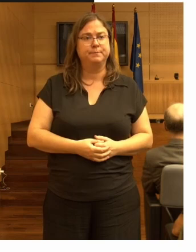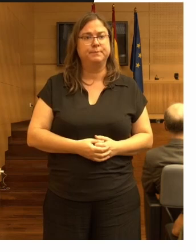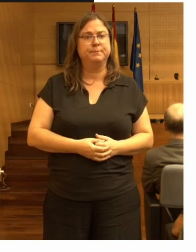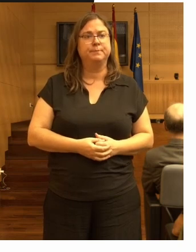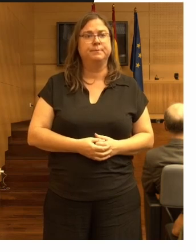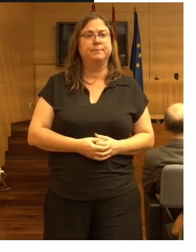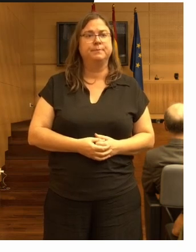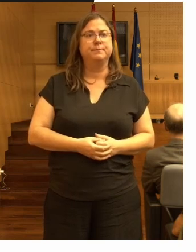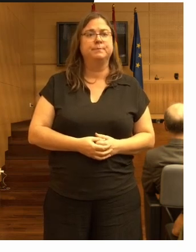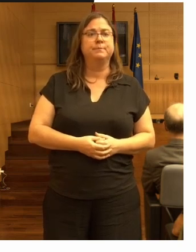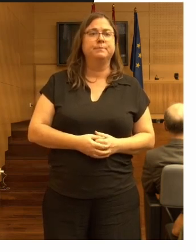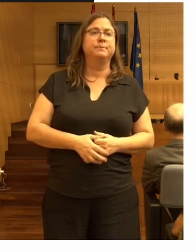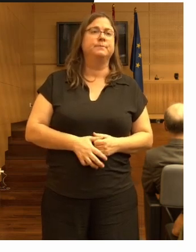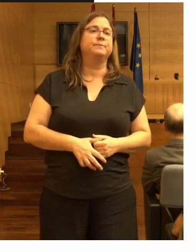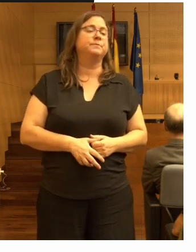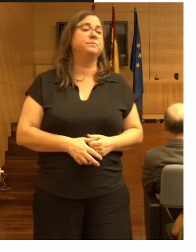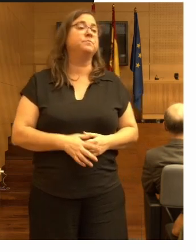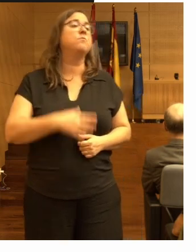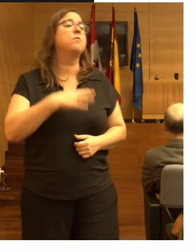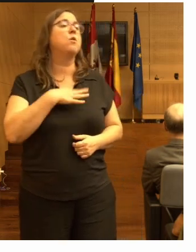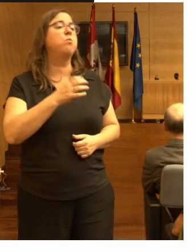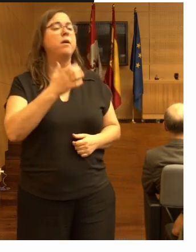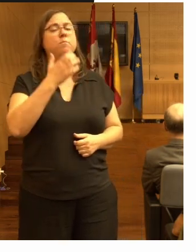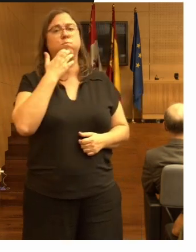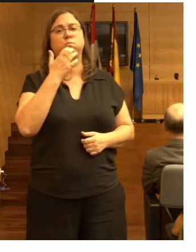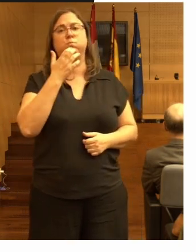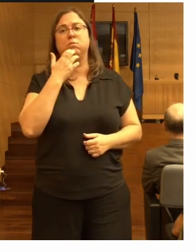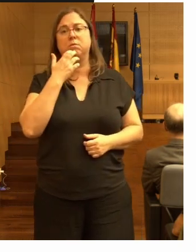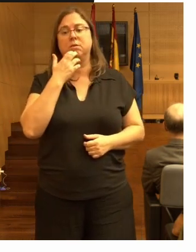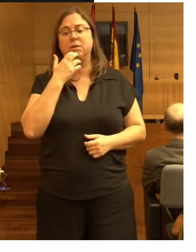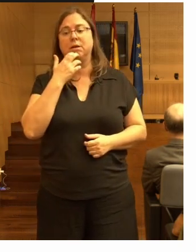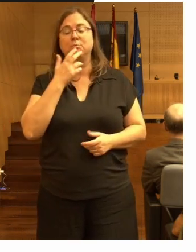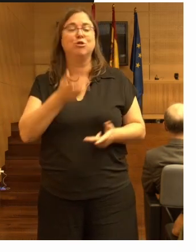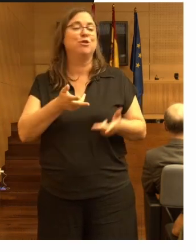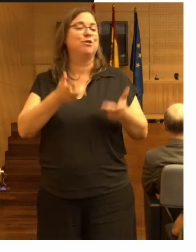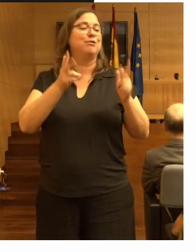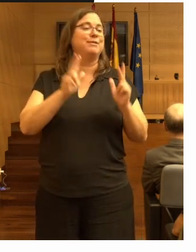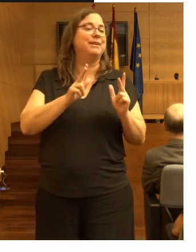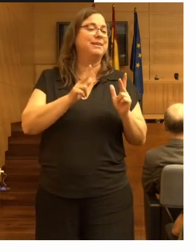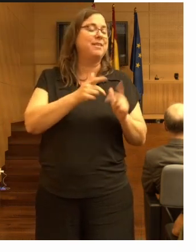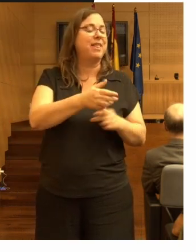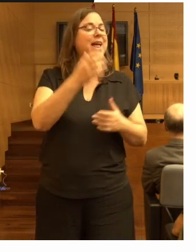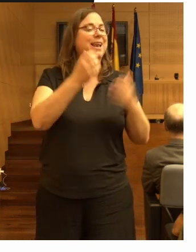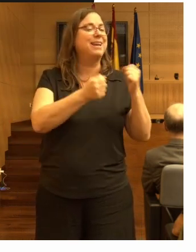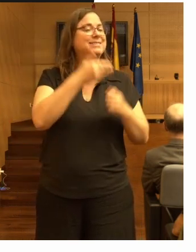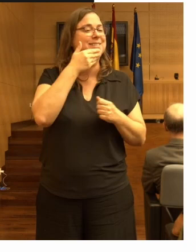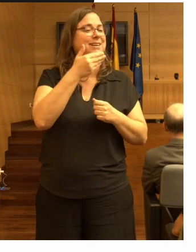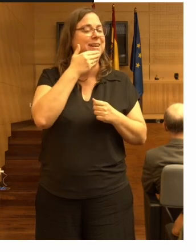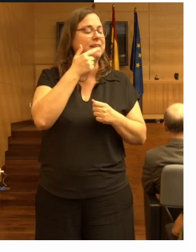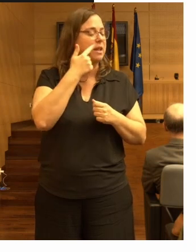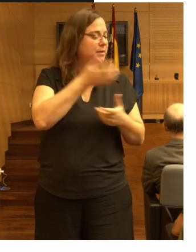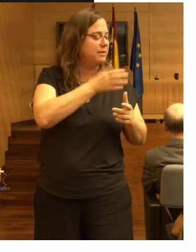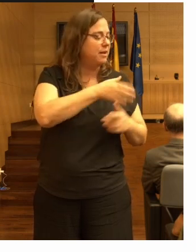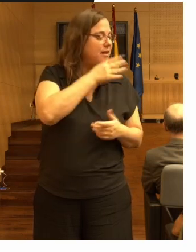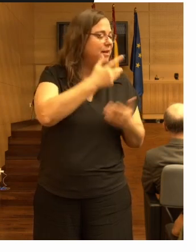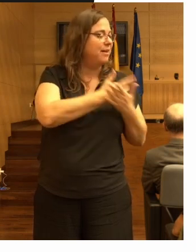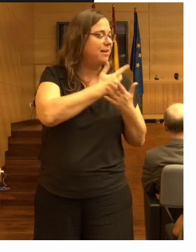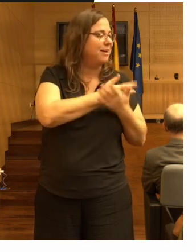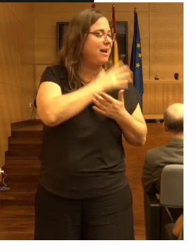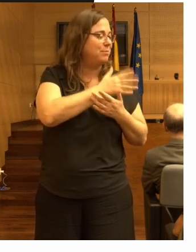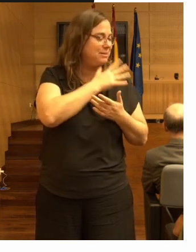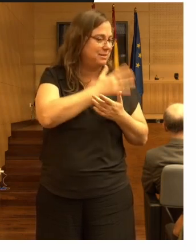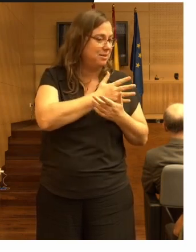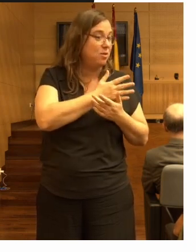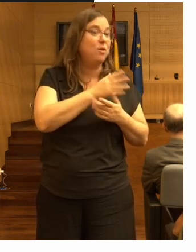y a lo mejor no sé te puedes sentar a darles un vaso de leche caliente para que te lo cuenten pero para eso hace falta